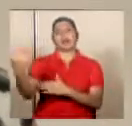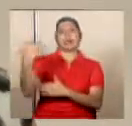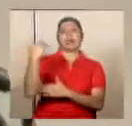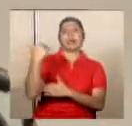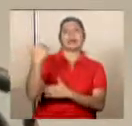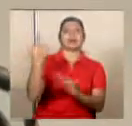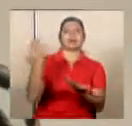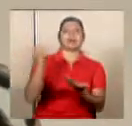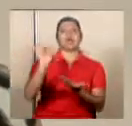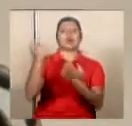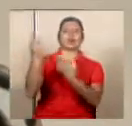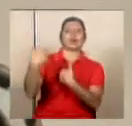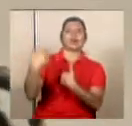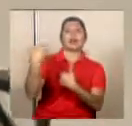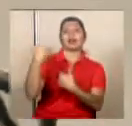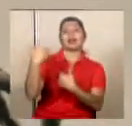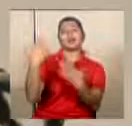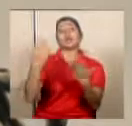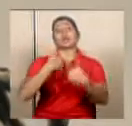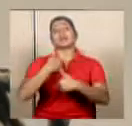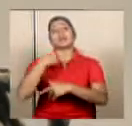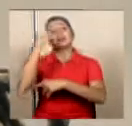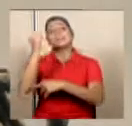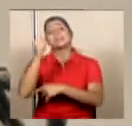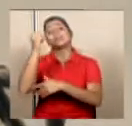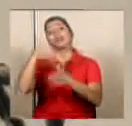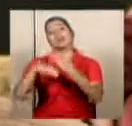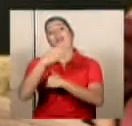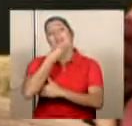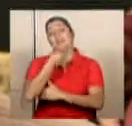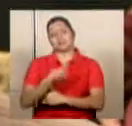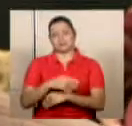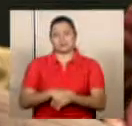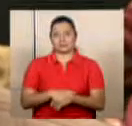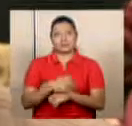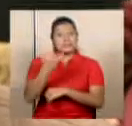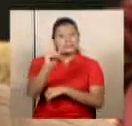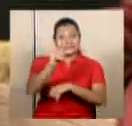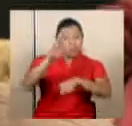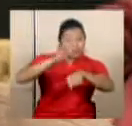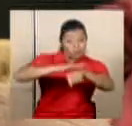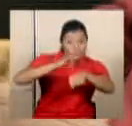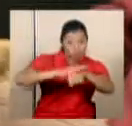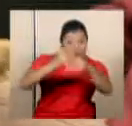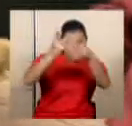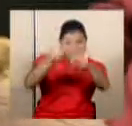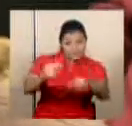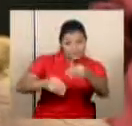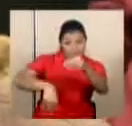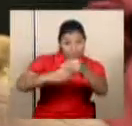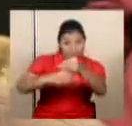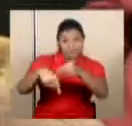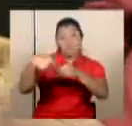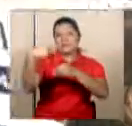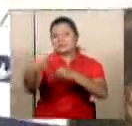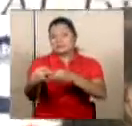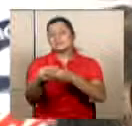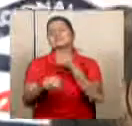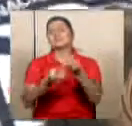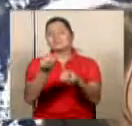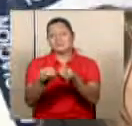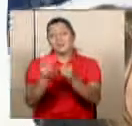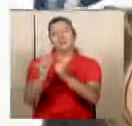ahora de que no vamos a tener pensión en el mes de diciembre. De no aprobarse el presupuesto extraordinario en los próximos días,